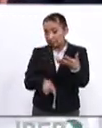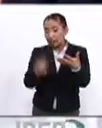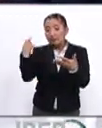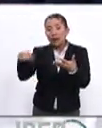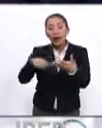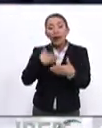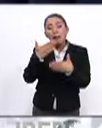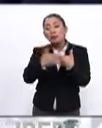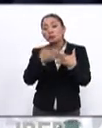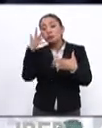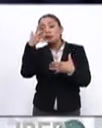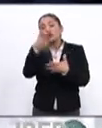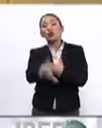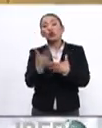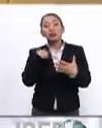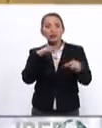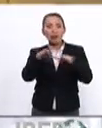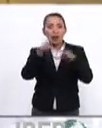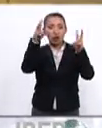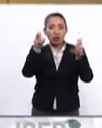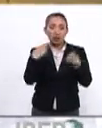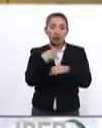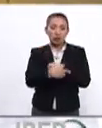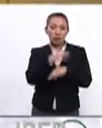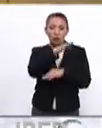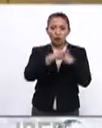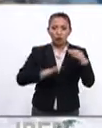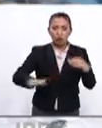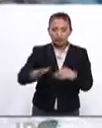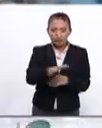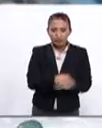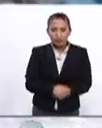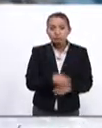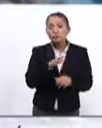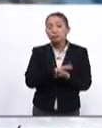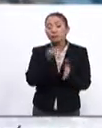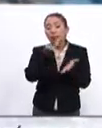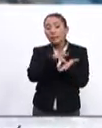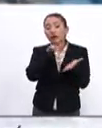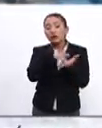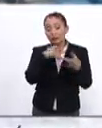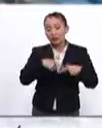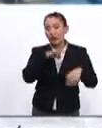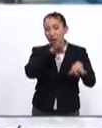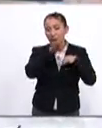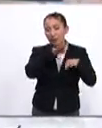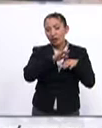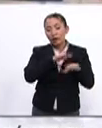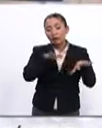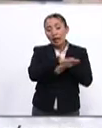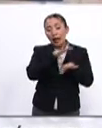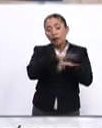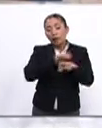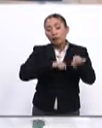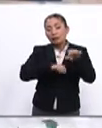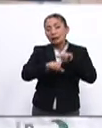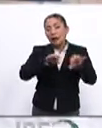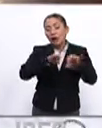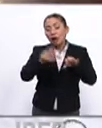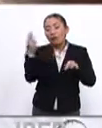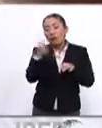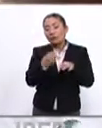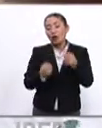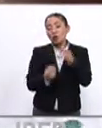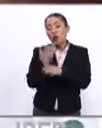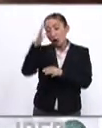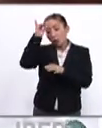para enfrentar los retos en materia laboral que nos afectarán a todos ya que apoyar a los trabajadores en los cambios del trabajo requiere